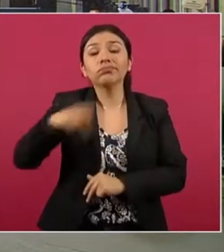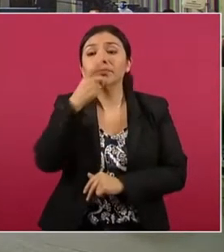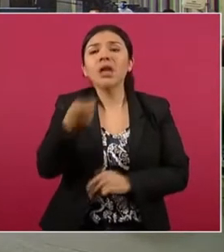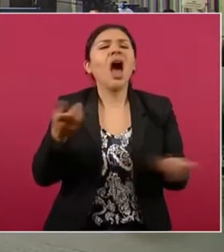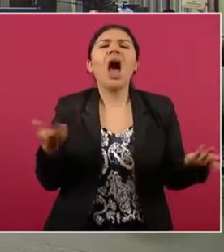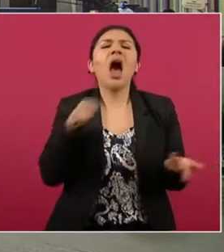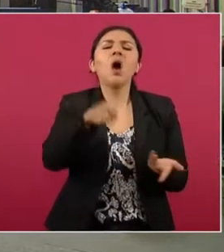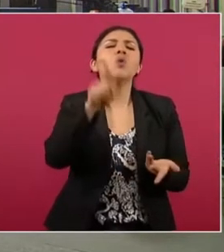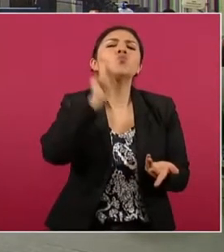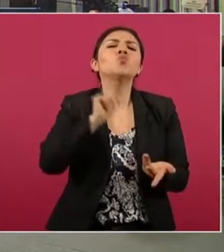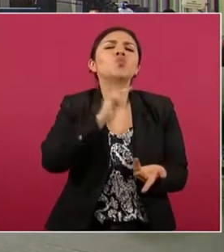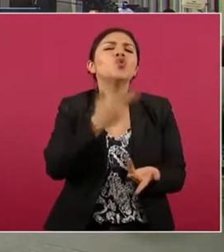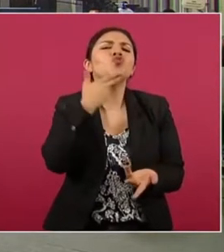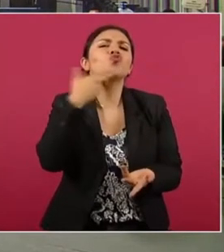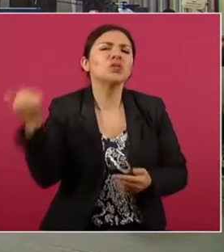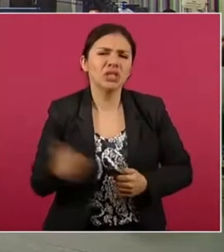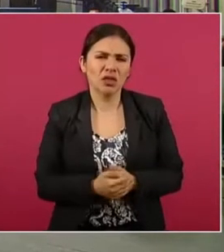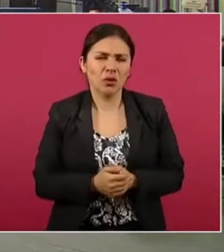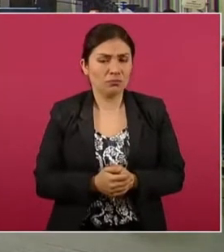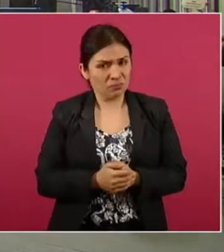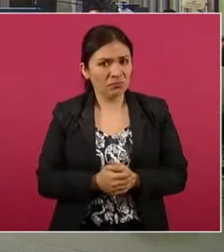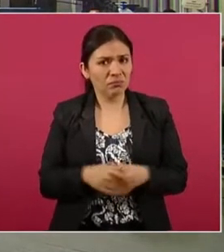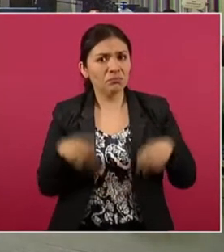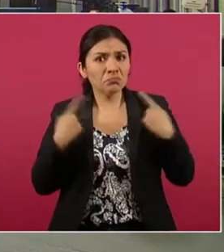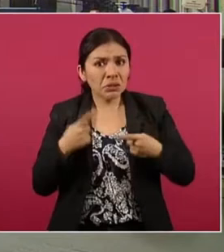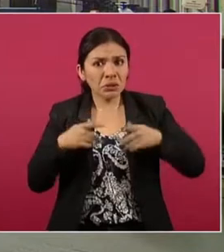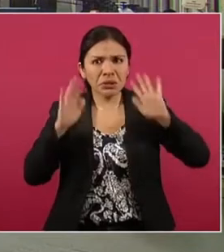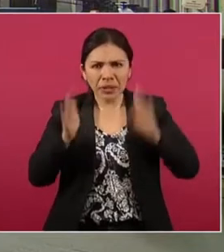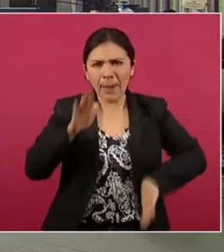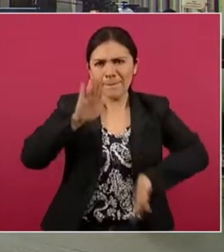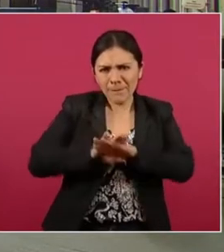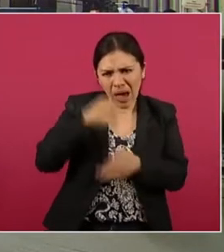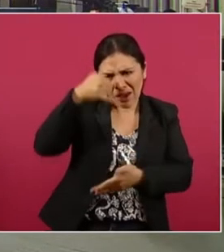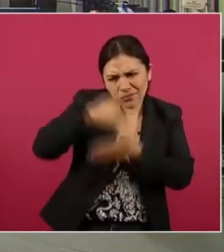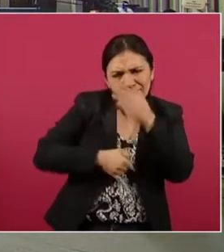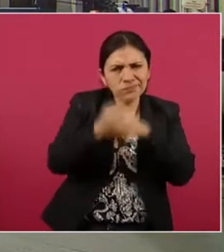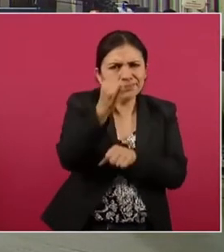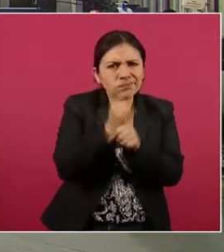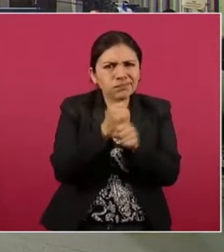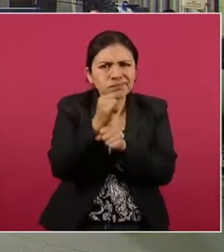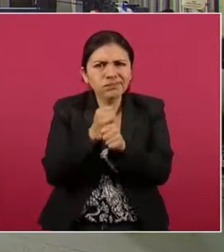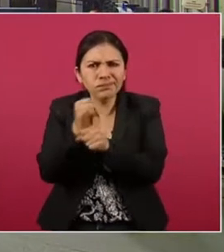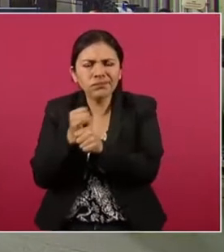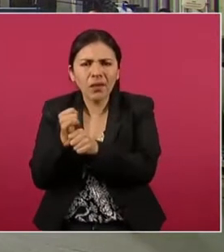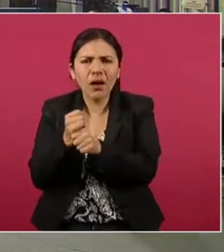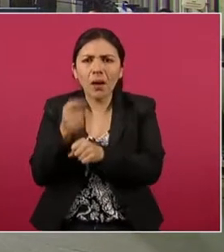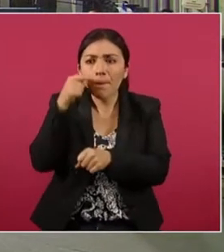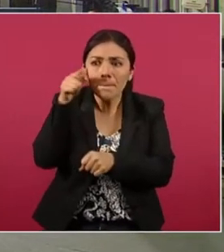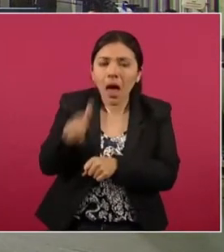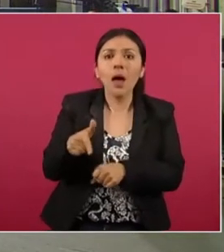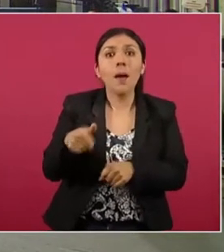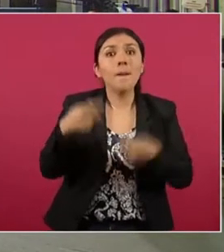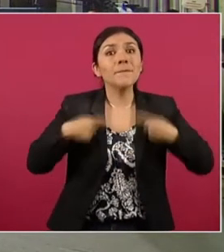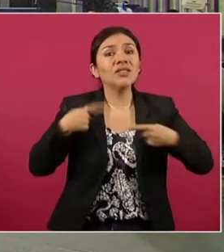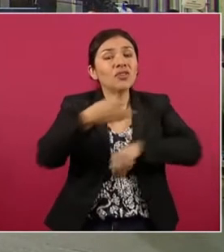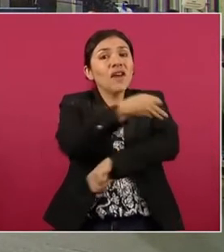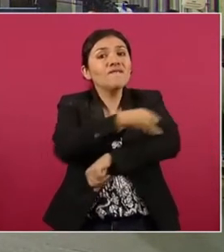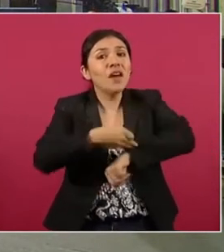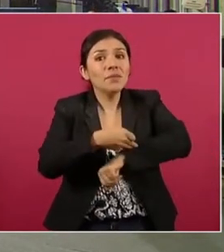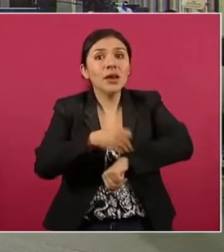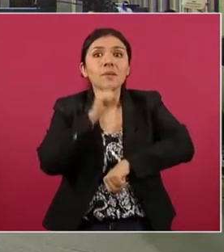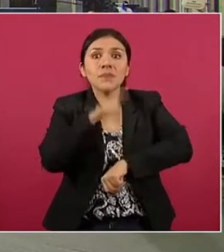un suicidio. Las personas que han avanzado en investigaciones, los mismos familiares que han